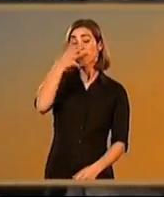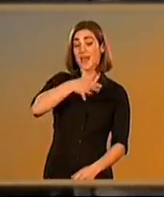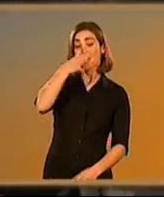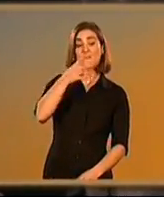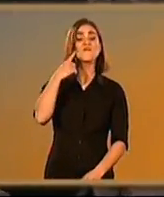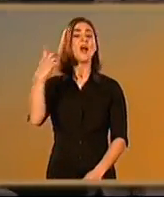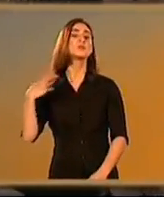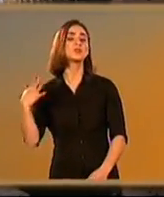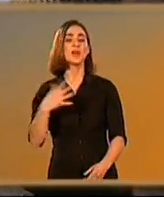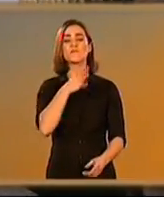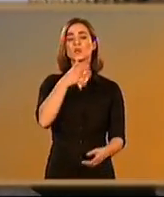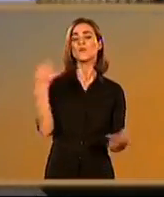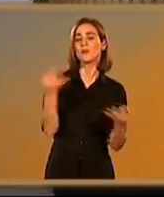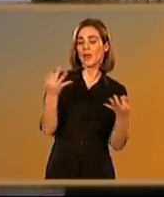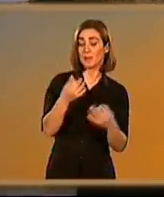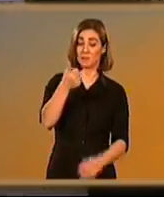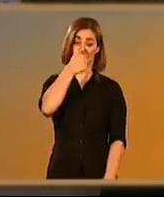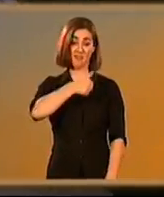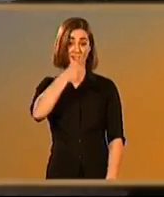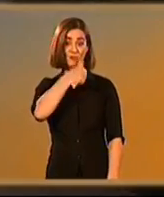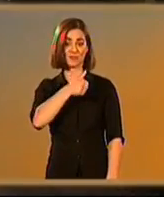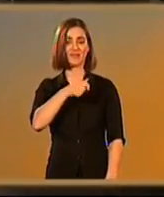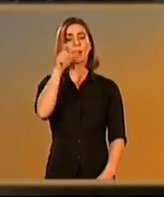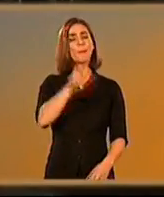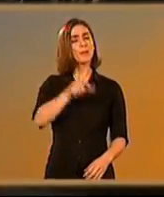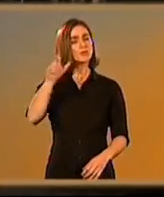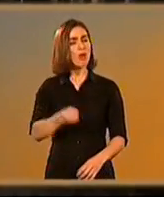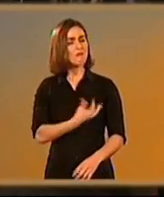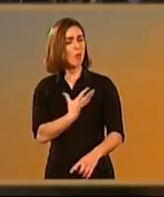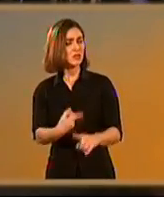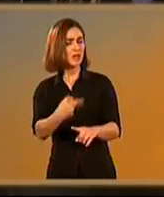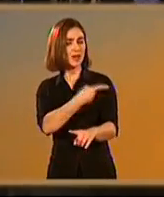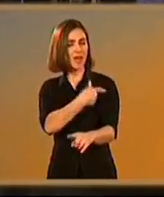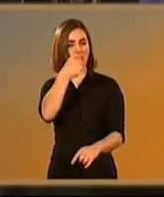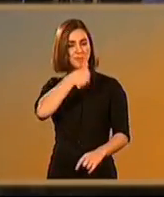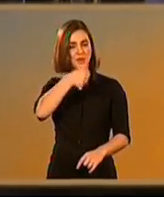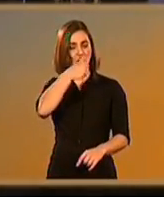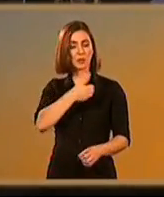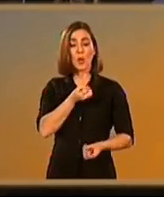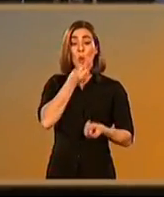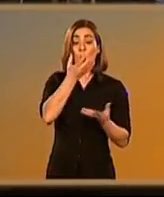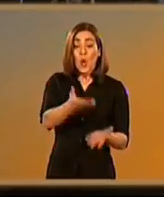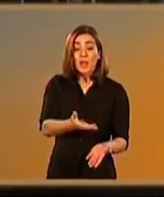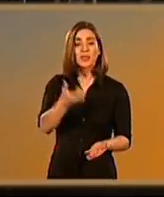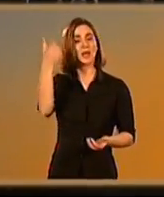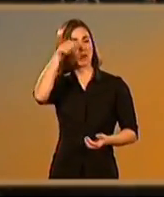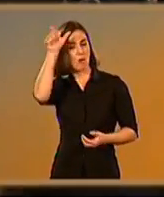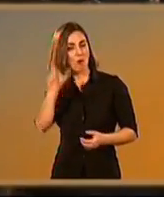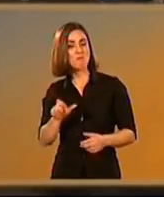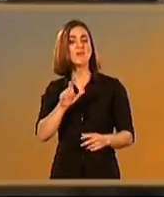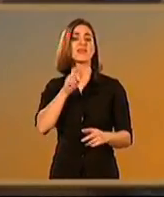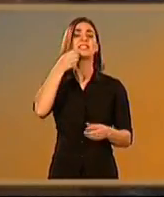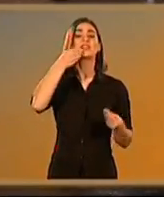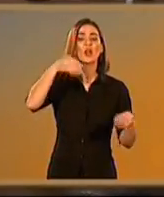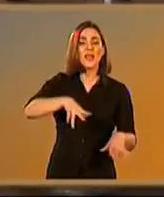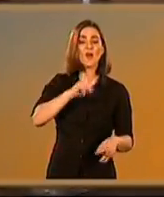Famosa ya en la antigüedad por sus vinos, parece ser que la afición por ellos llegó a ser tan desmesurada durante el imperio, que cuenta Plinio,